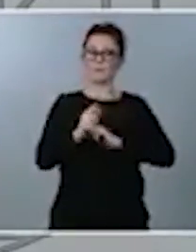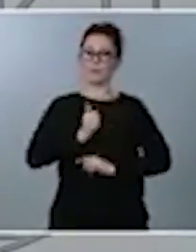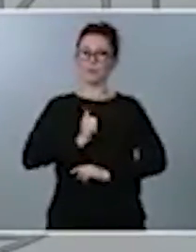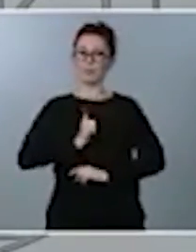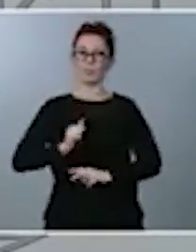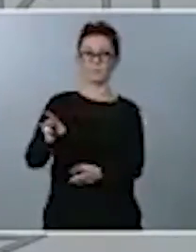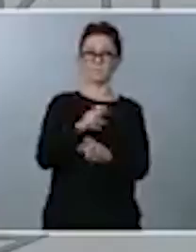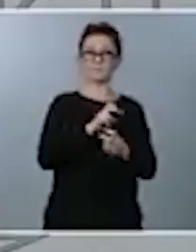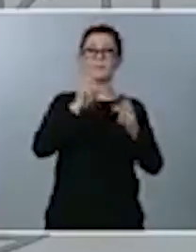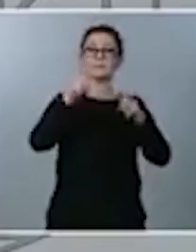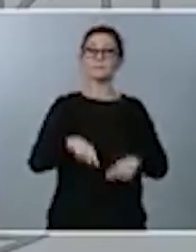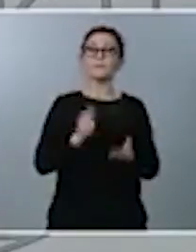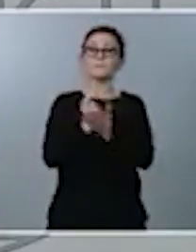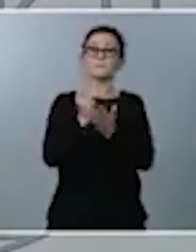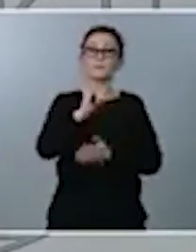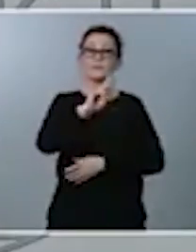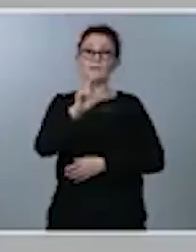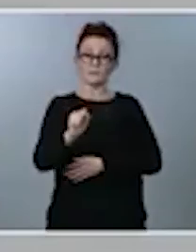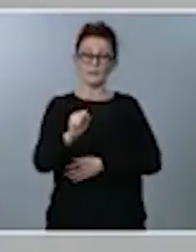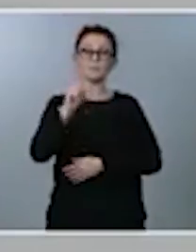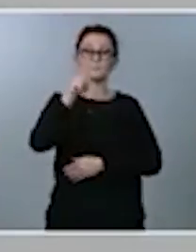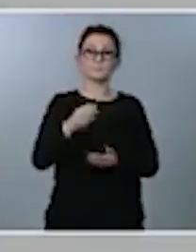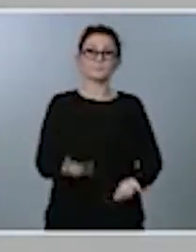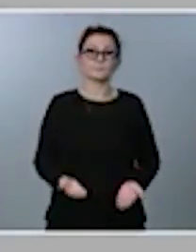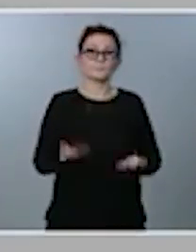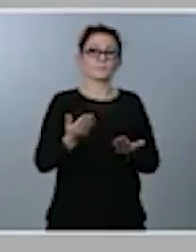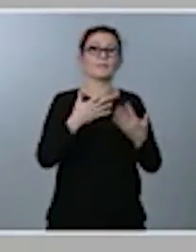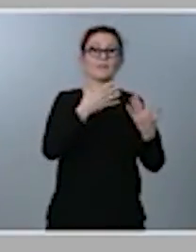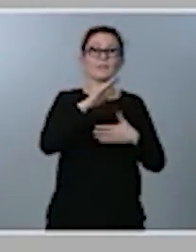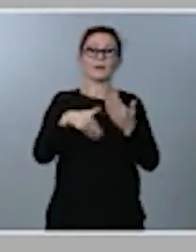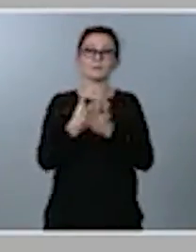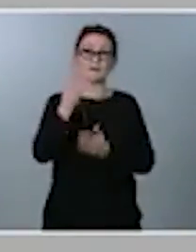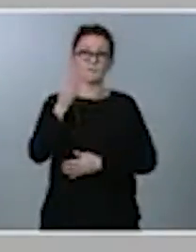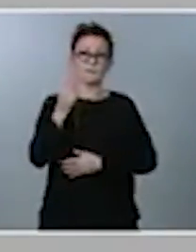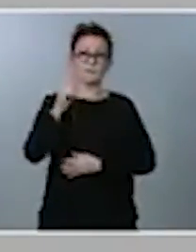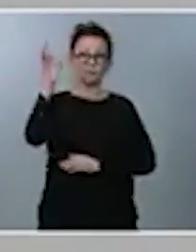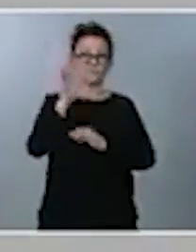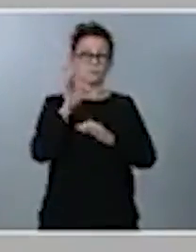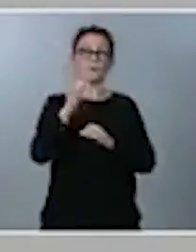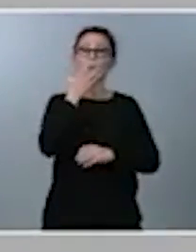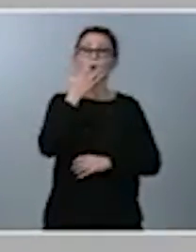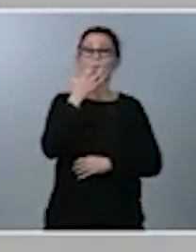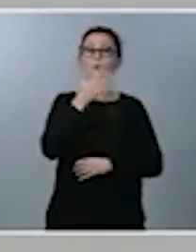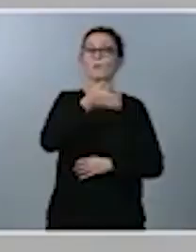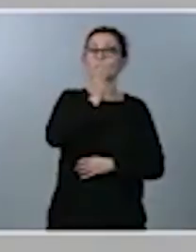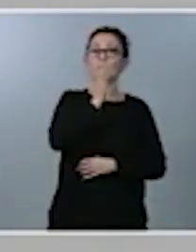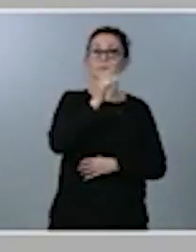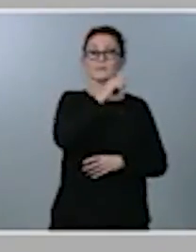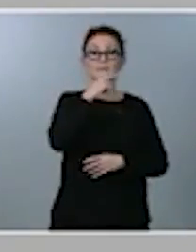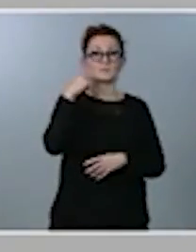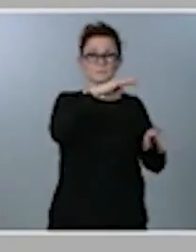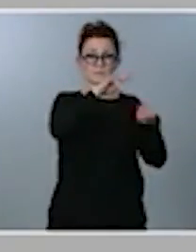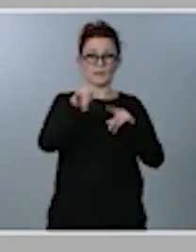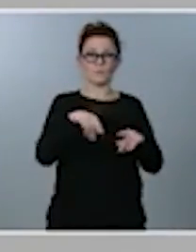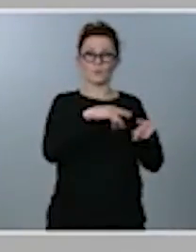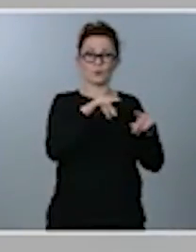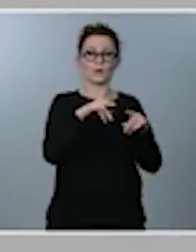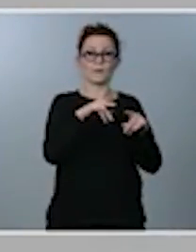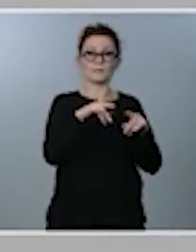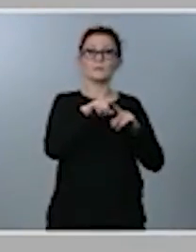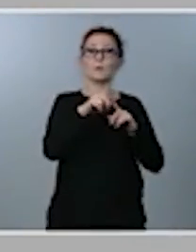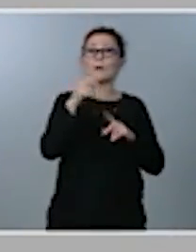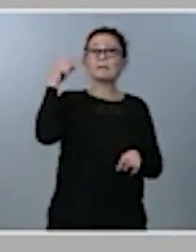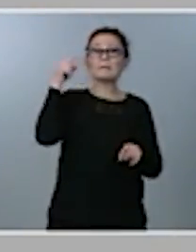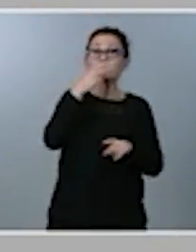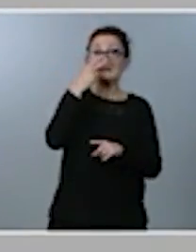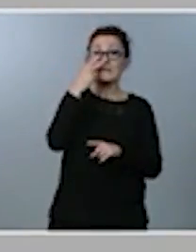IVA se incrementa el gravamen del 10 al 21% de bebidas azucaradas y edulcoradas, una medida que no tiene carácter recaudatorio, sino que